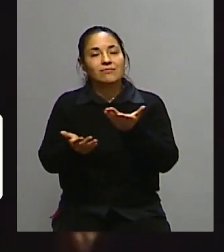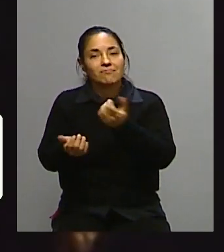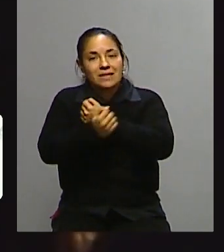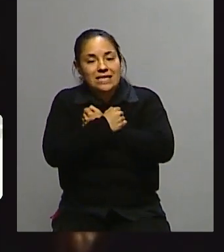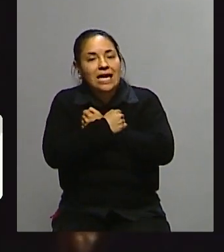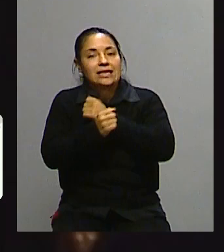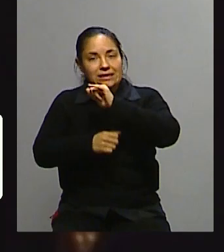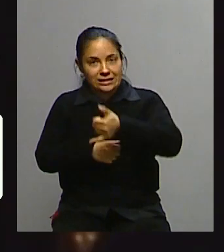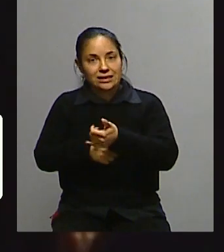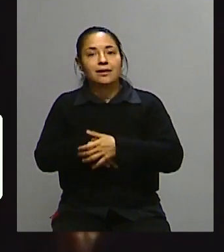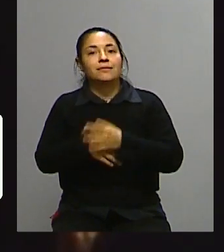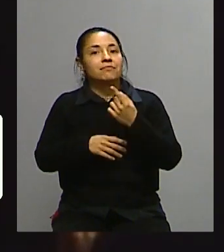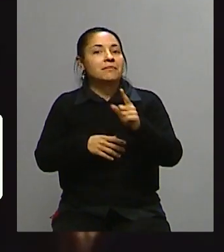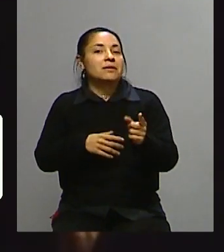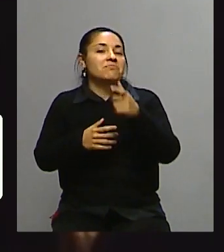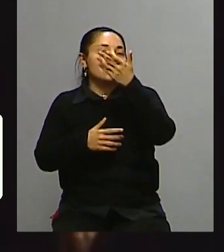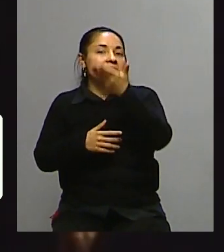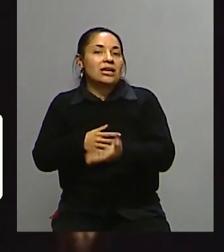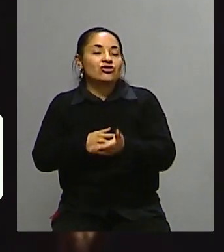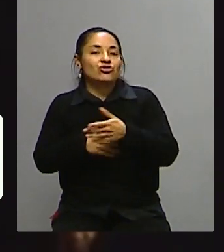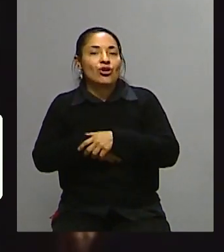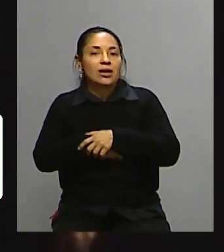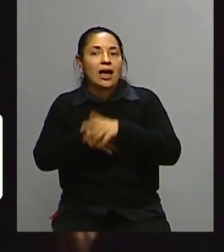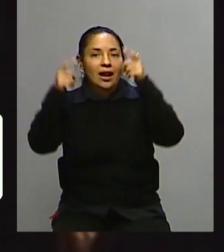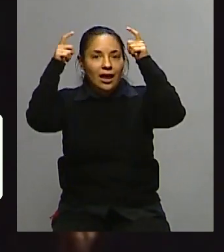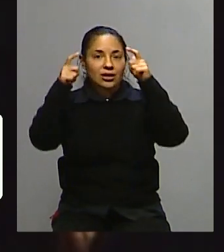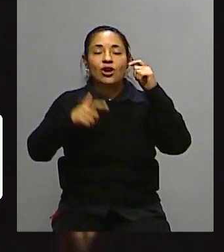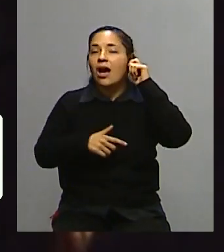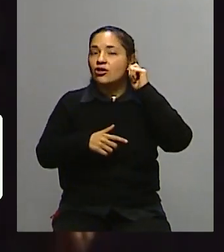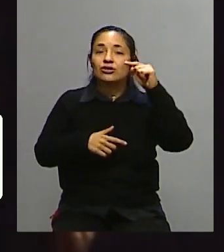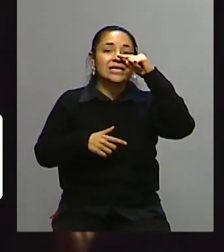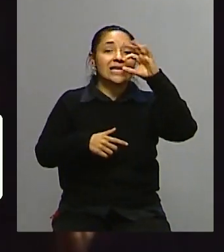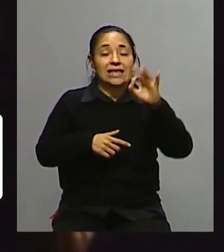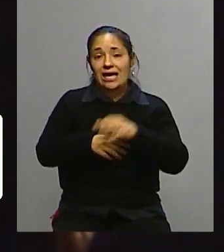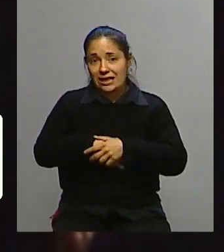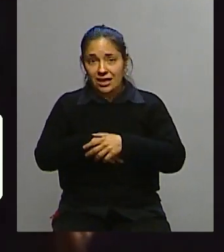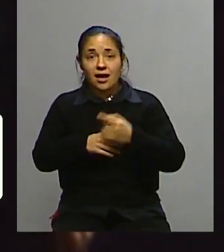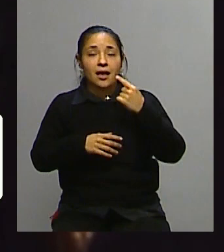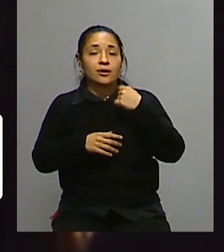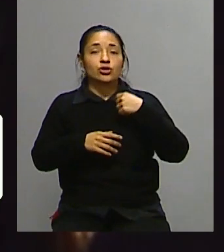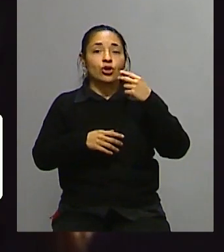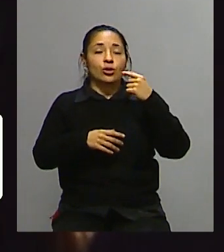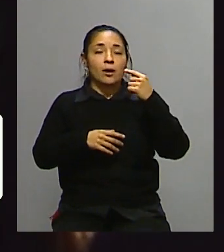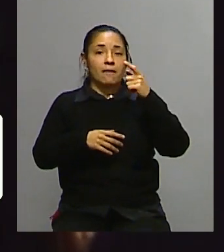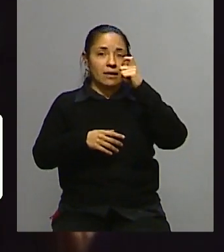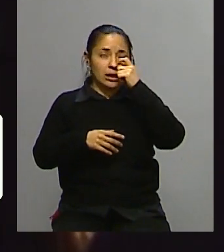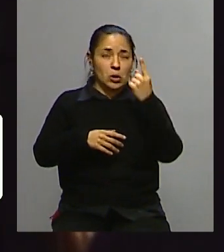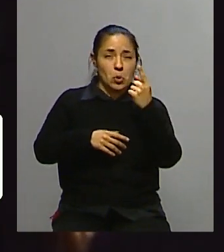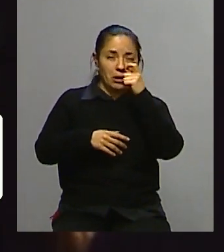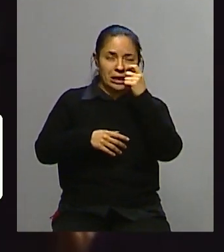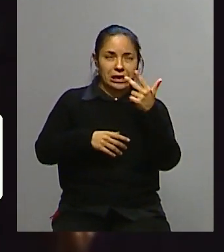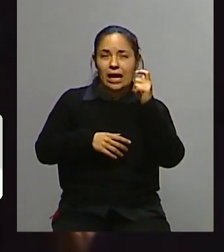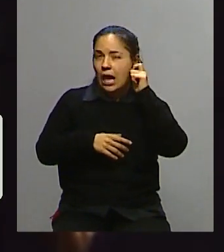pero bueno, fue una persona que reinó por 70 años, desde los 21, 23 años,